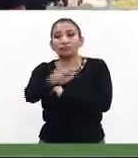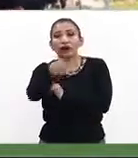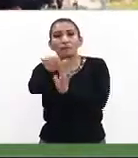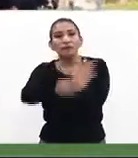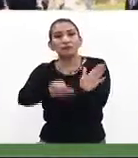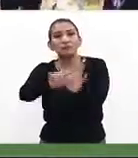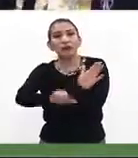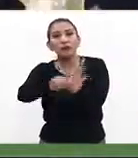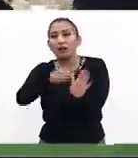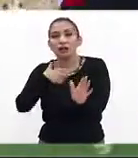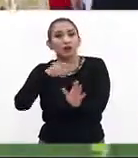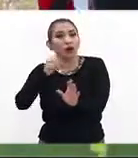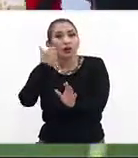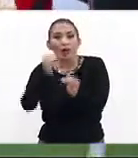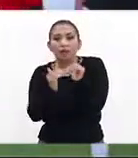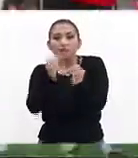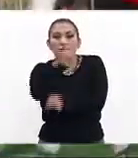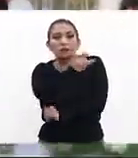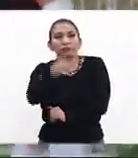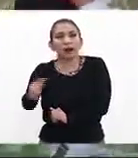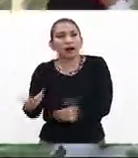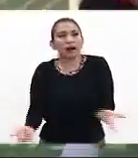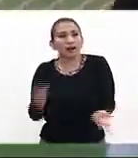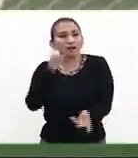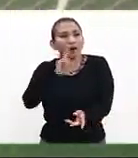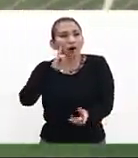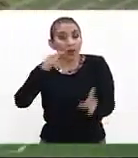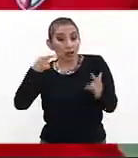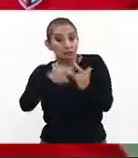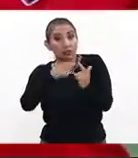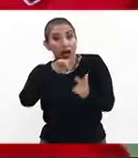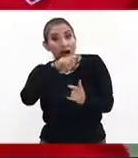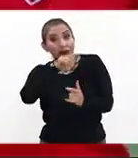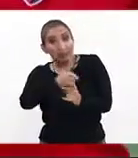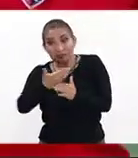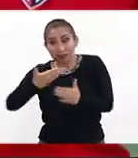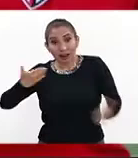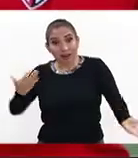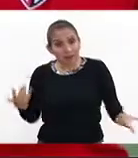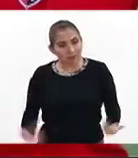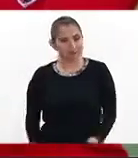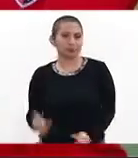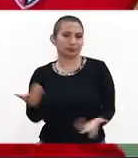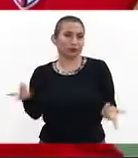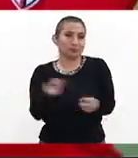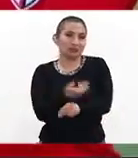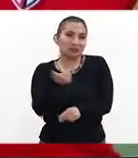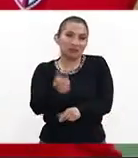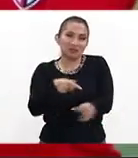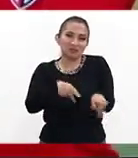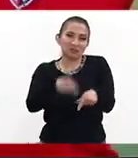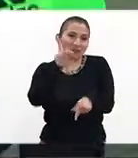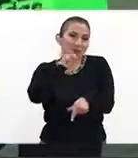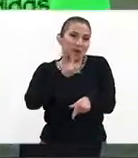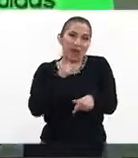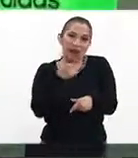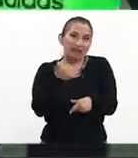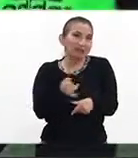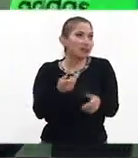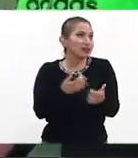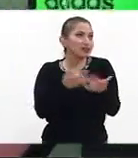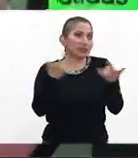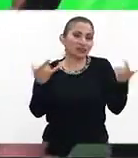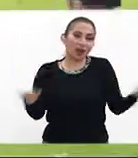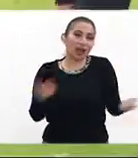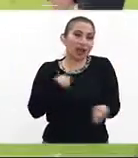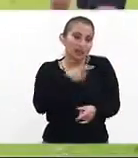mensuales y no le quisieron aumentar el sueldo a la goleadora del Atlas del torneo pasado, es lo que pasa en el fútbol femenil, todas estas cosas